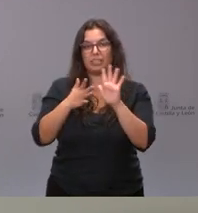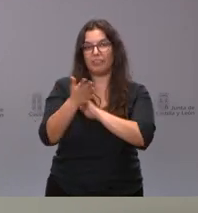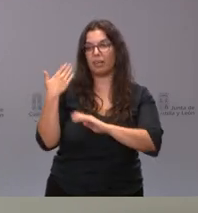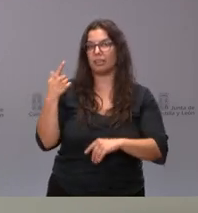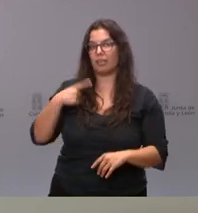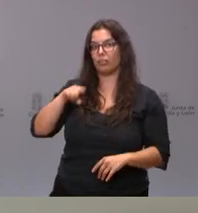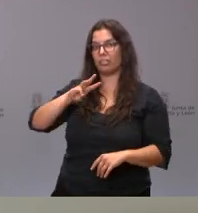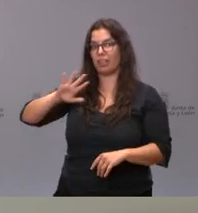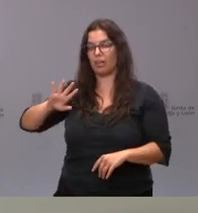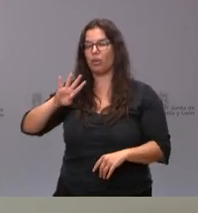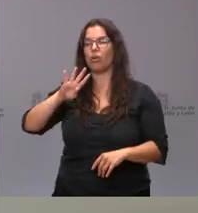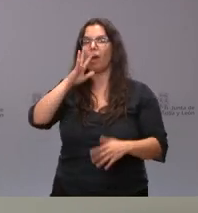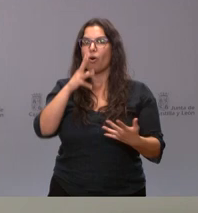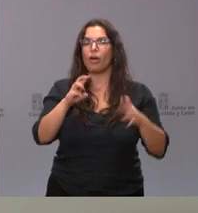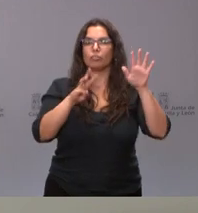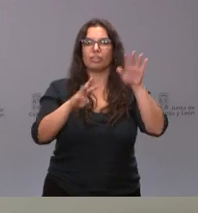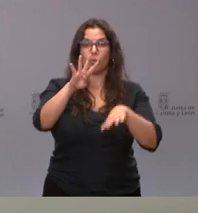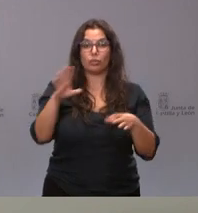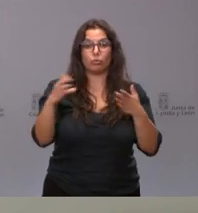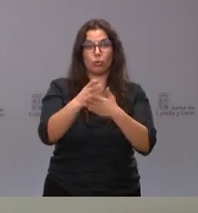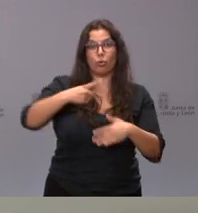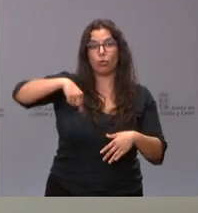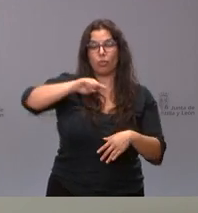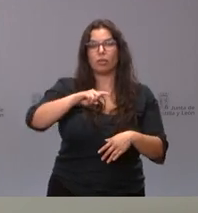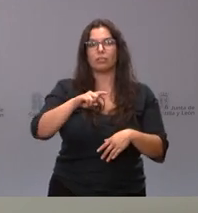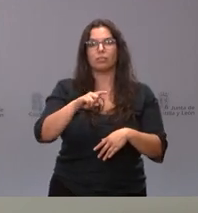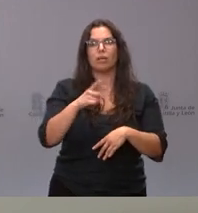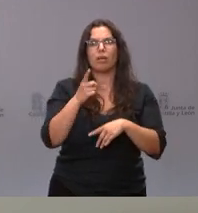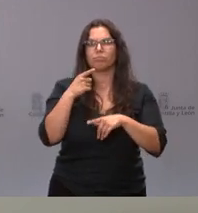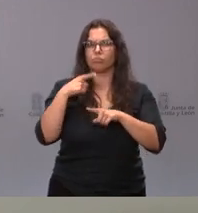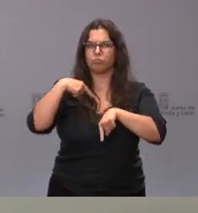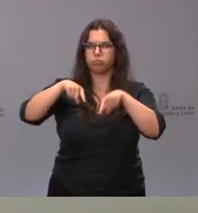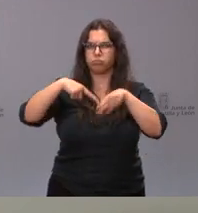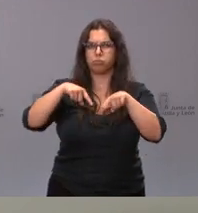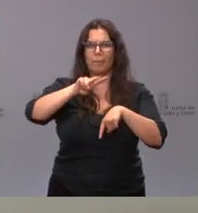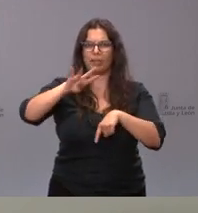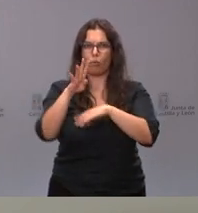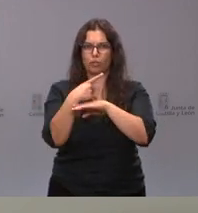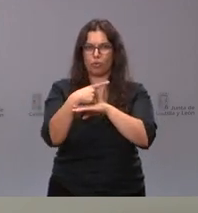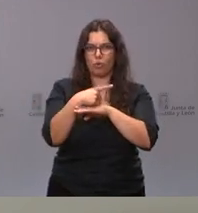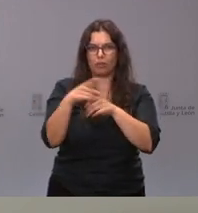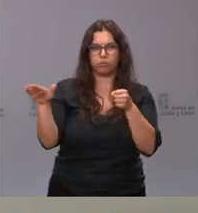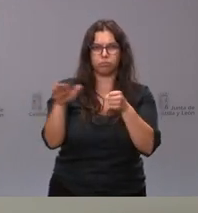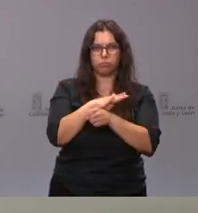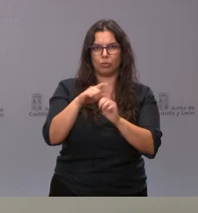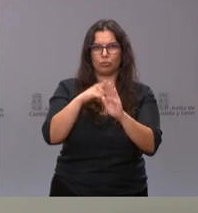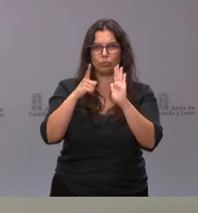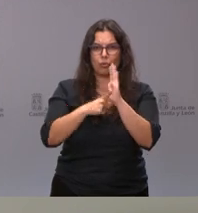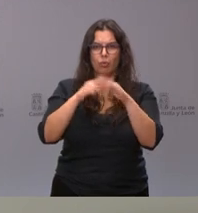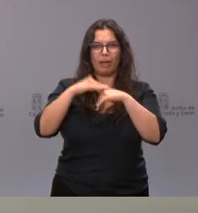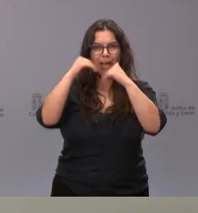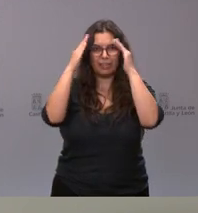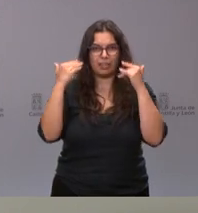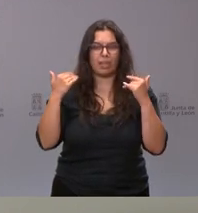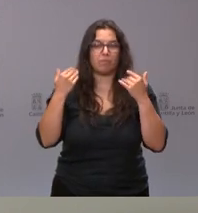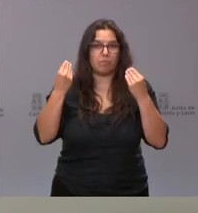a 184. Todas estas ambulancias serán de 24 horas al día para una mayor cobertura de los PAC de atención primaria, es